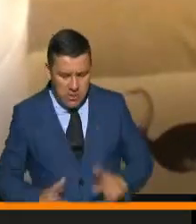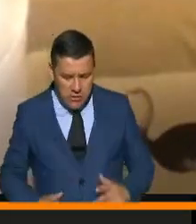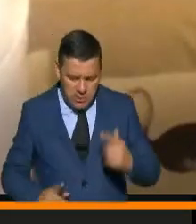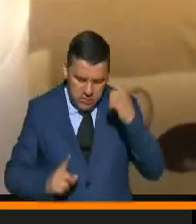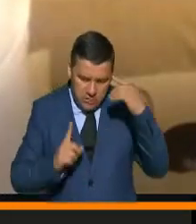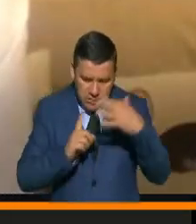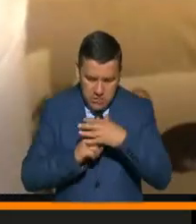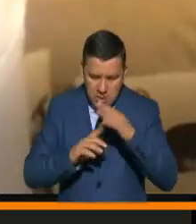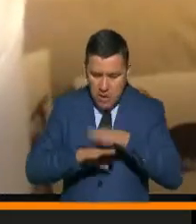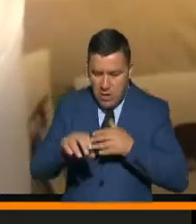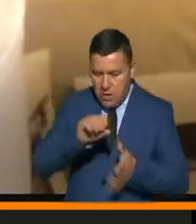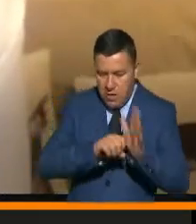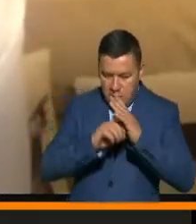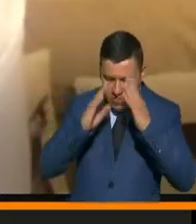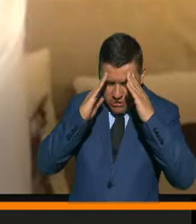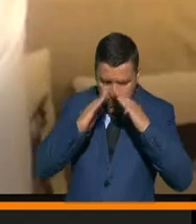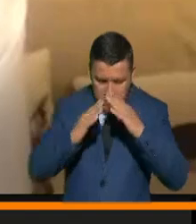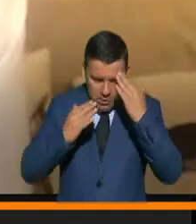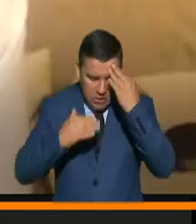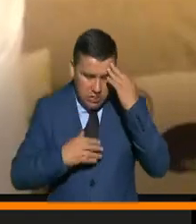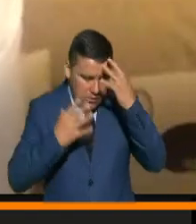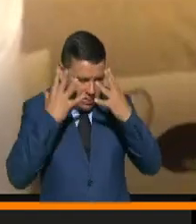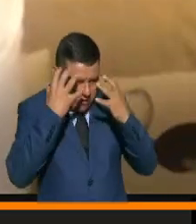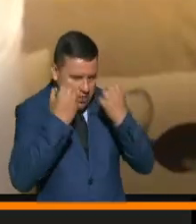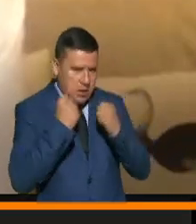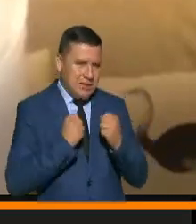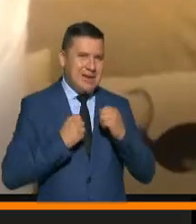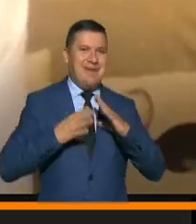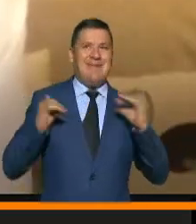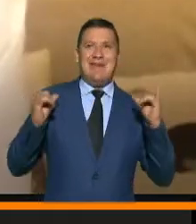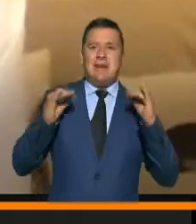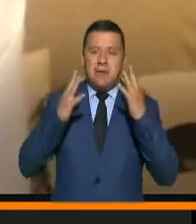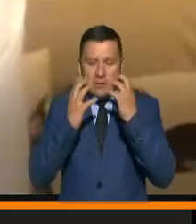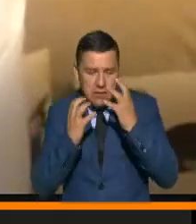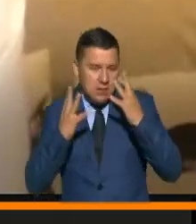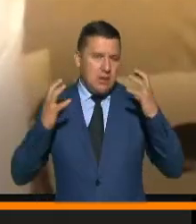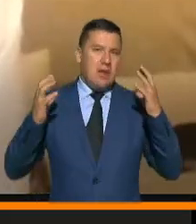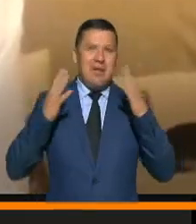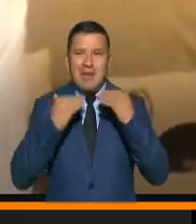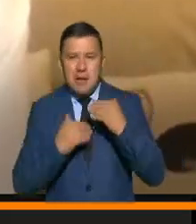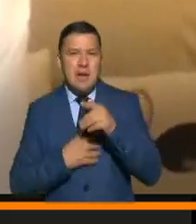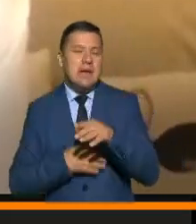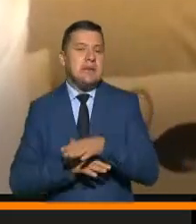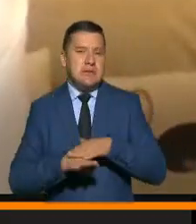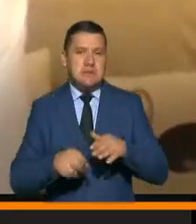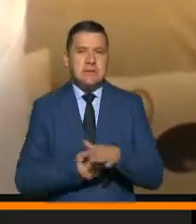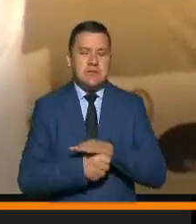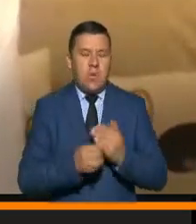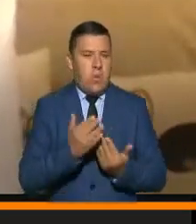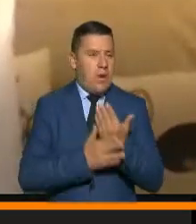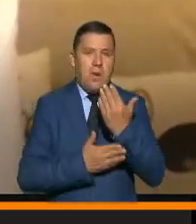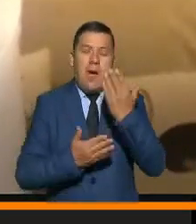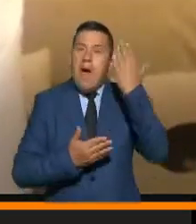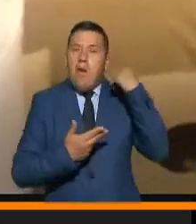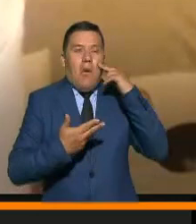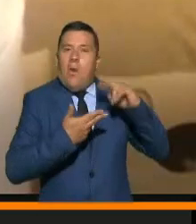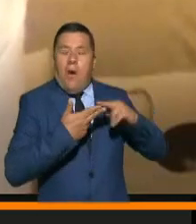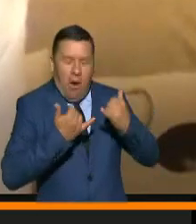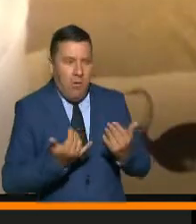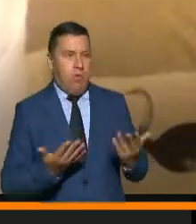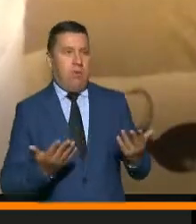efectos de la pandemia en nuestra salud mental relacionados con una situación nueva, desconocida,